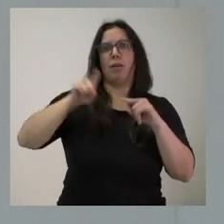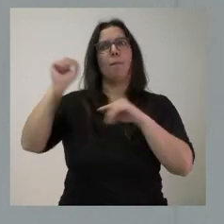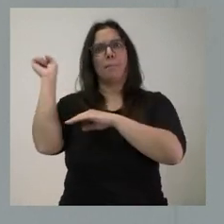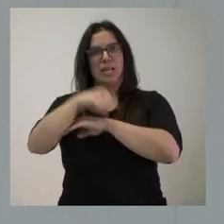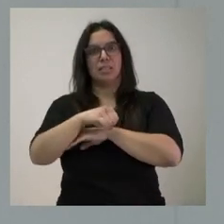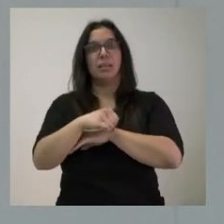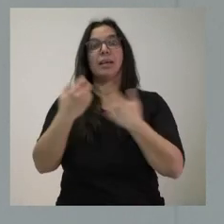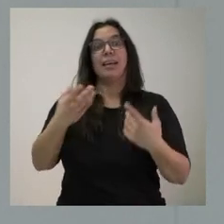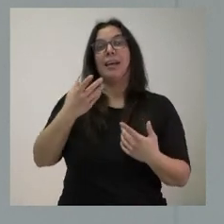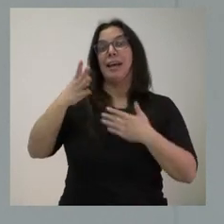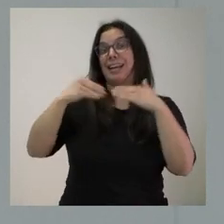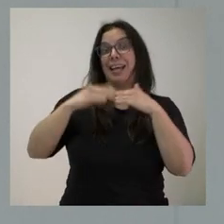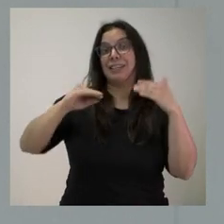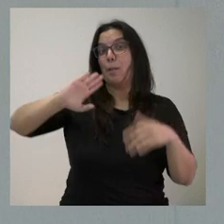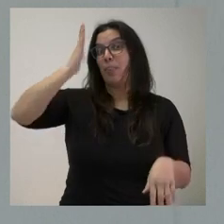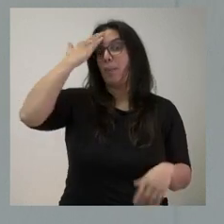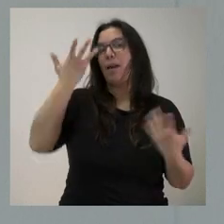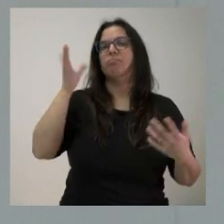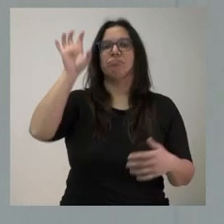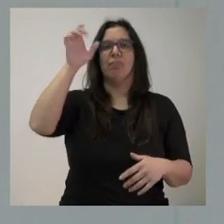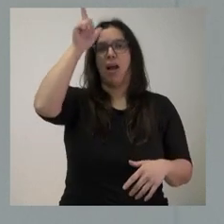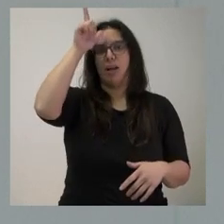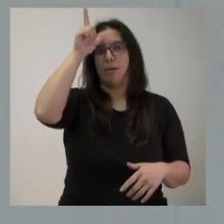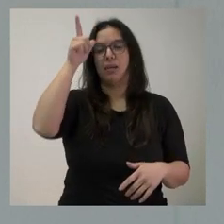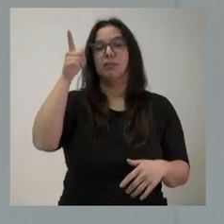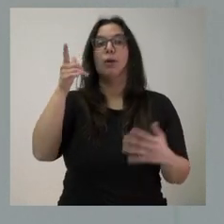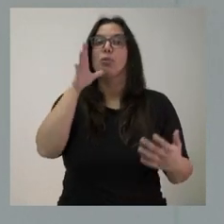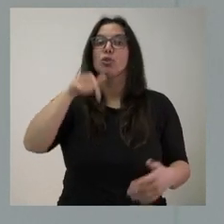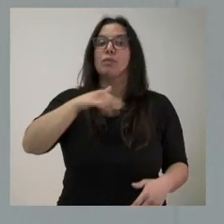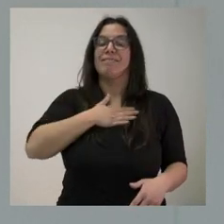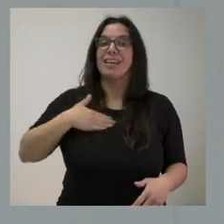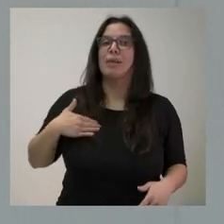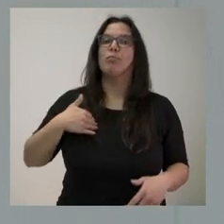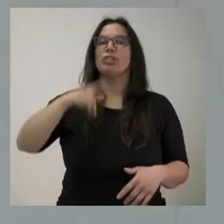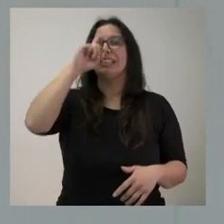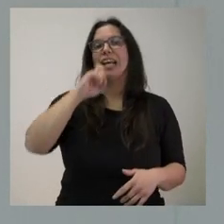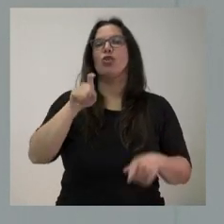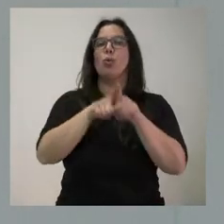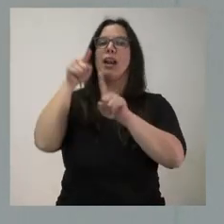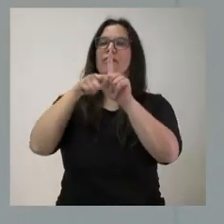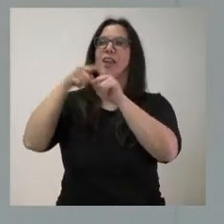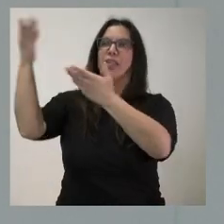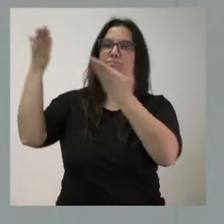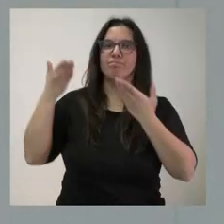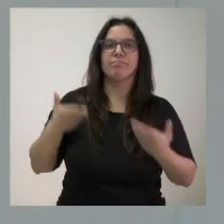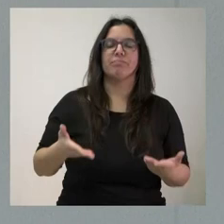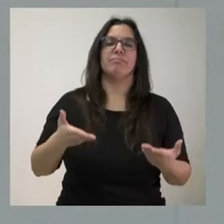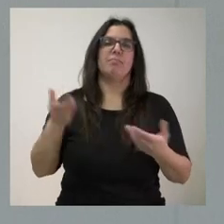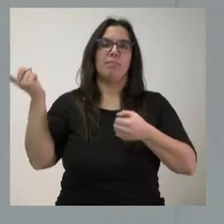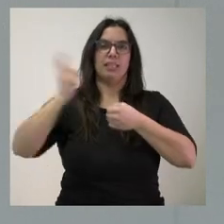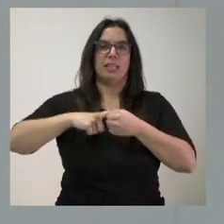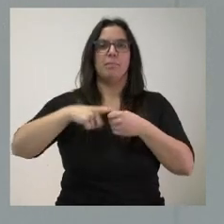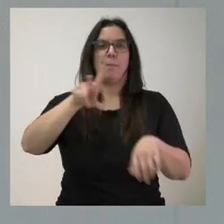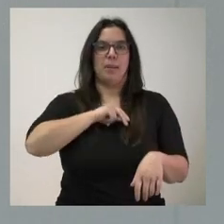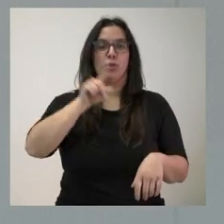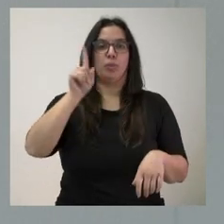principales clientes y queremos que en esta ocasión tenga esta referencia y esta presencia como país invitado en estos premios. por